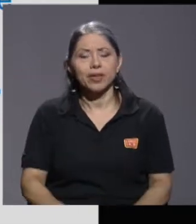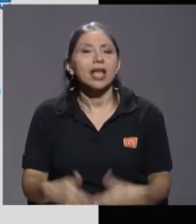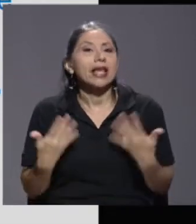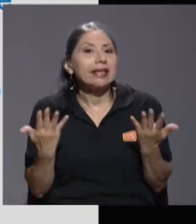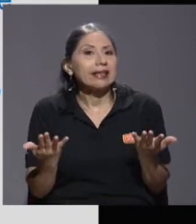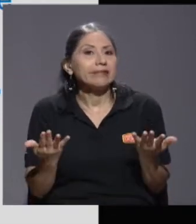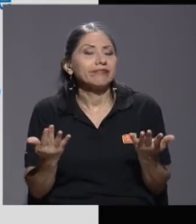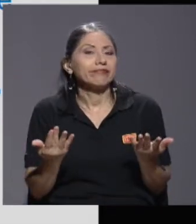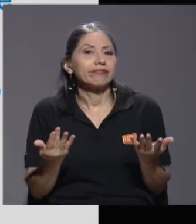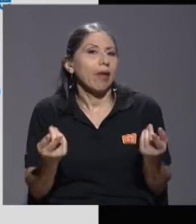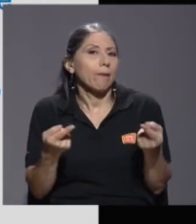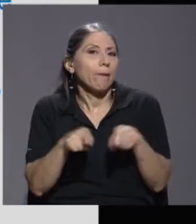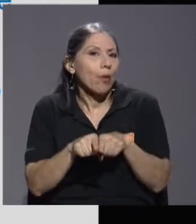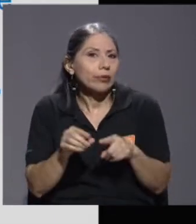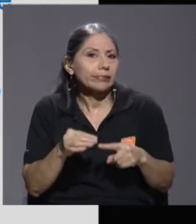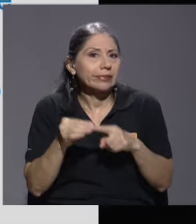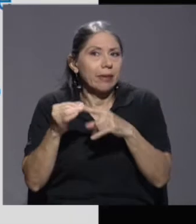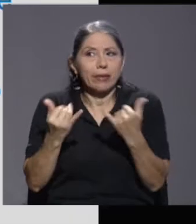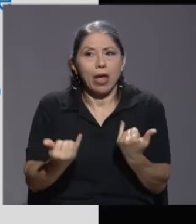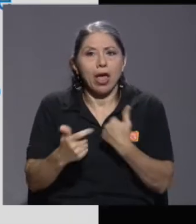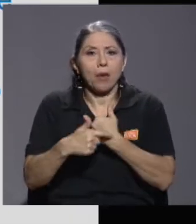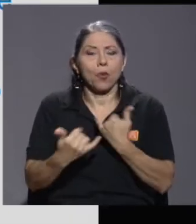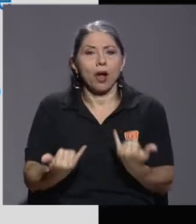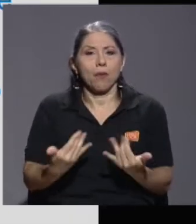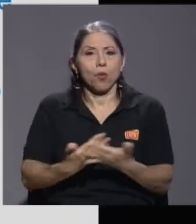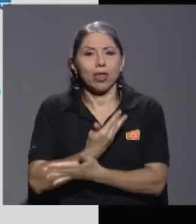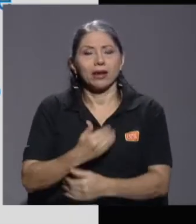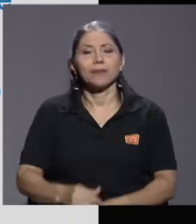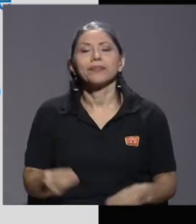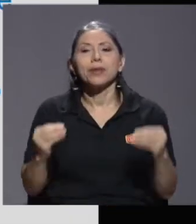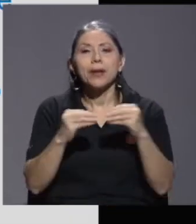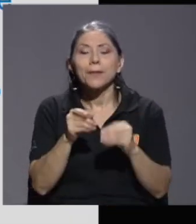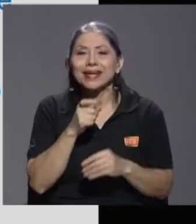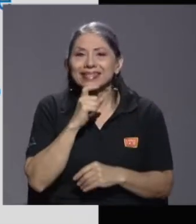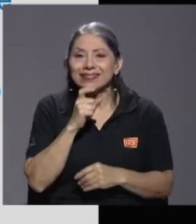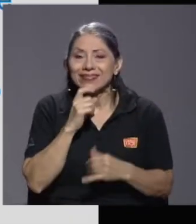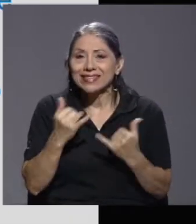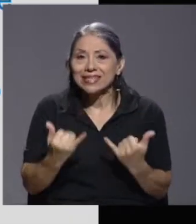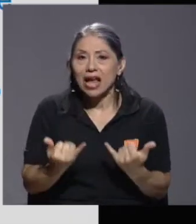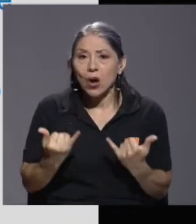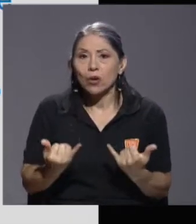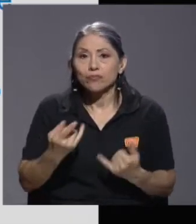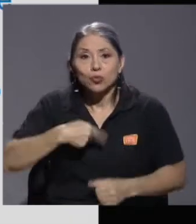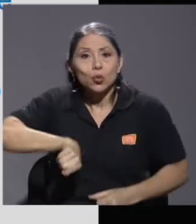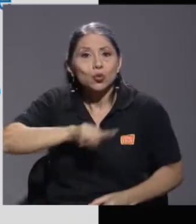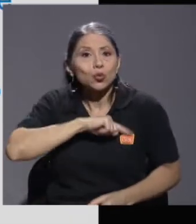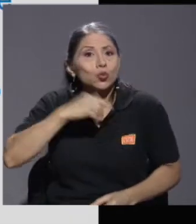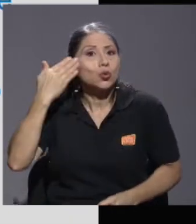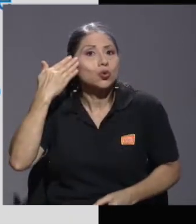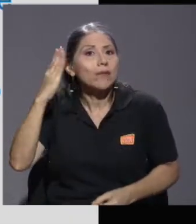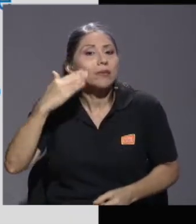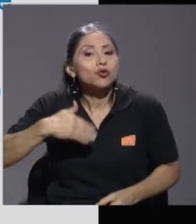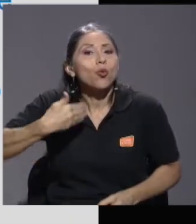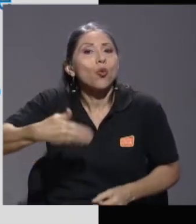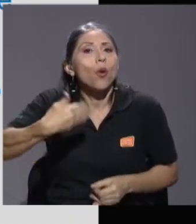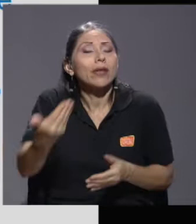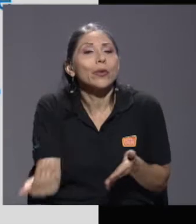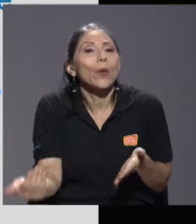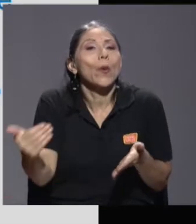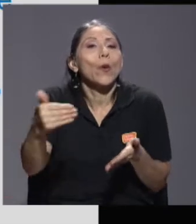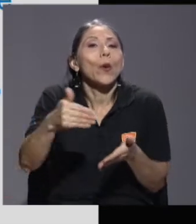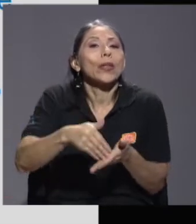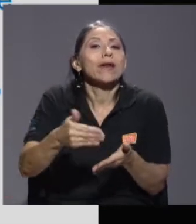menos en la época moderna. Lo más difícil que tenemos es que desconocemos cuándo vamos a regresar a lo que teníamos